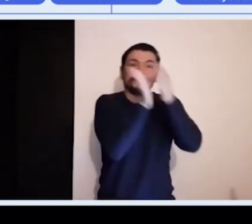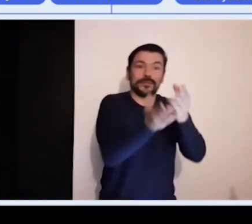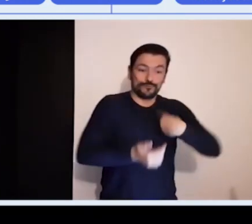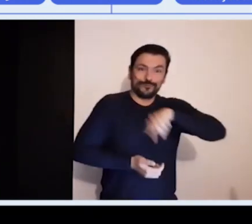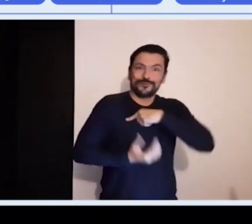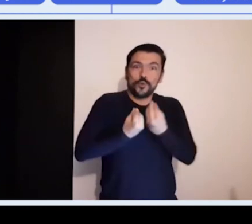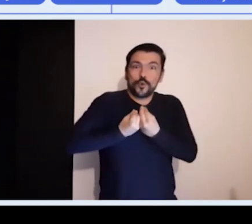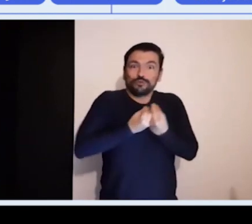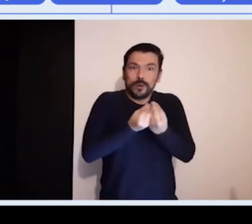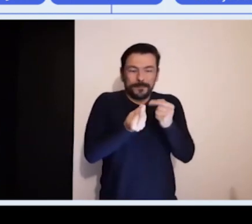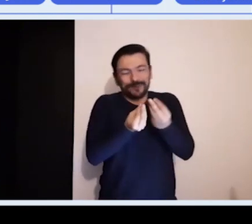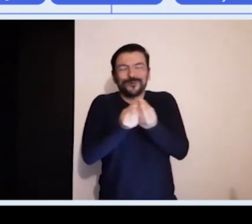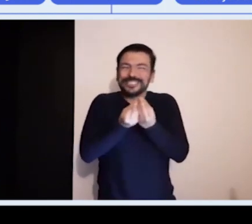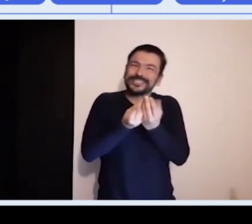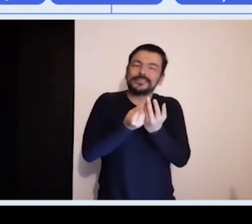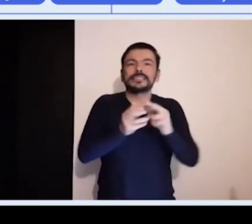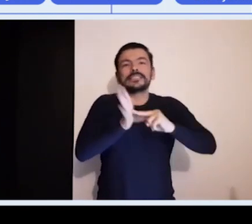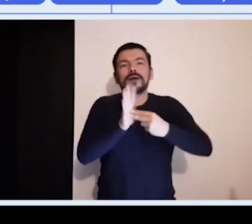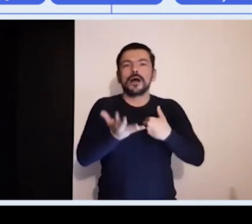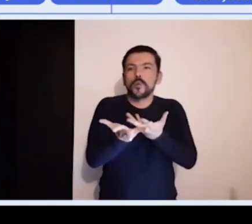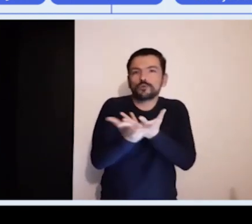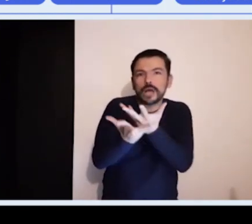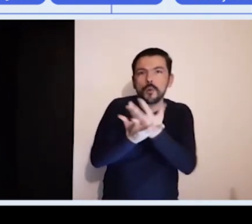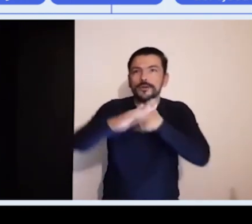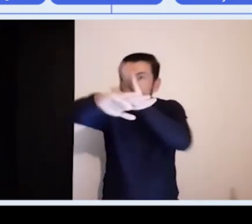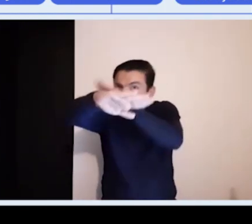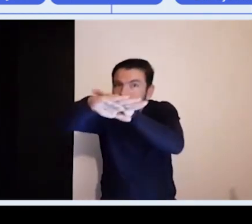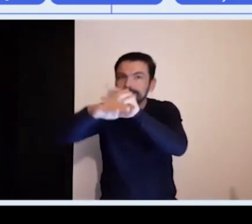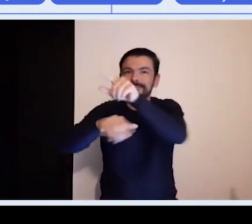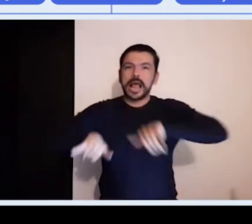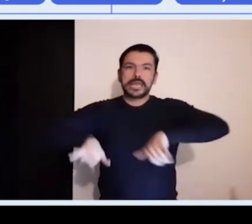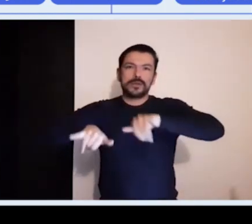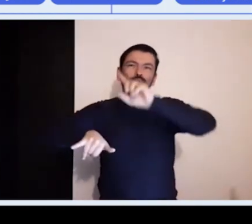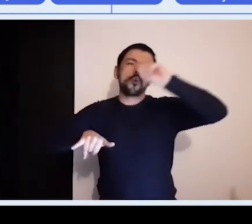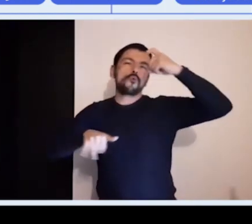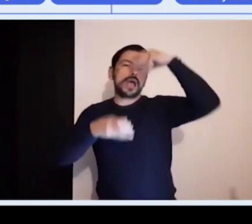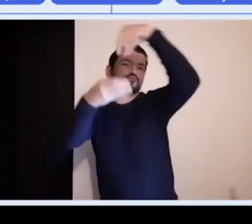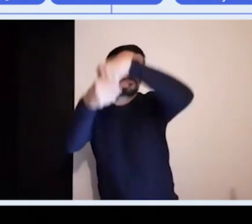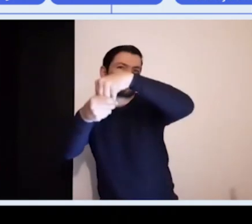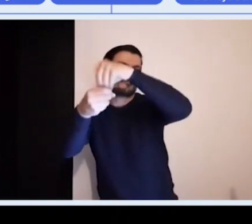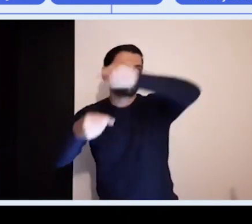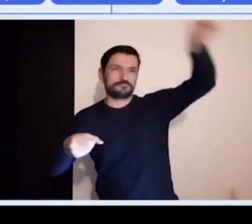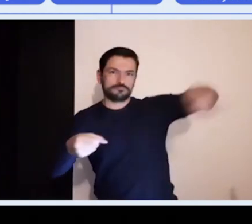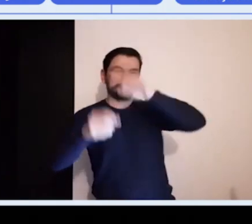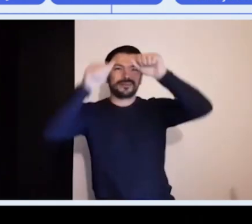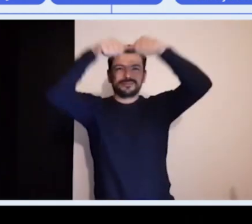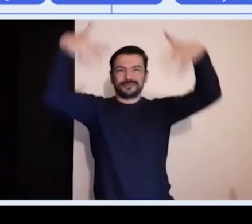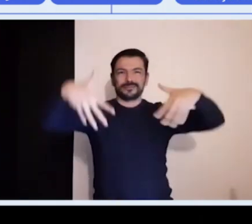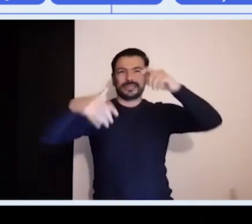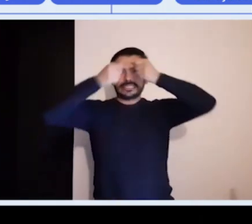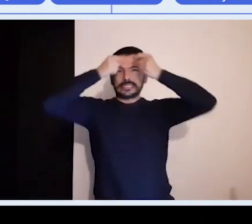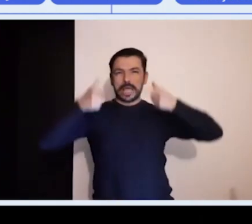consejería y el Consejo Nacional de Discapacidad. Y todo esto es marcado en una estructura del Estado.